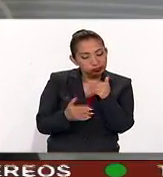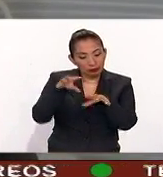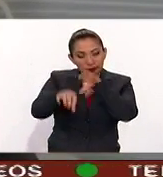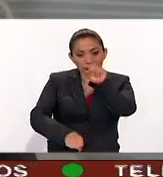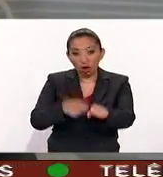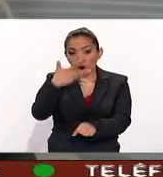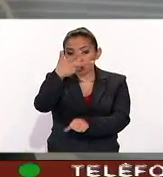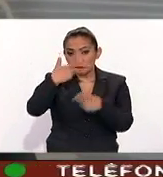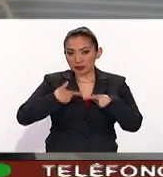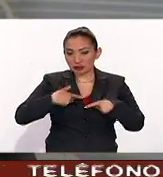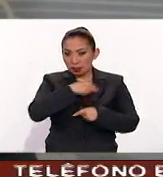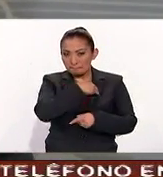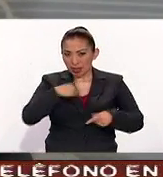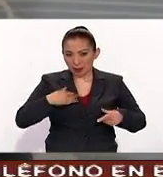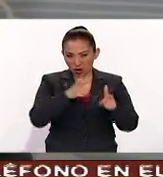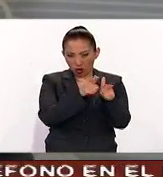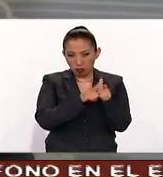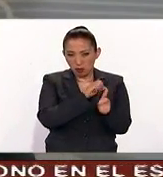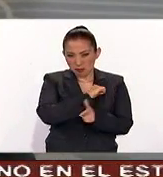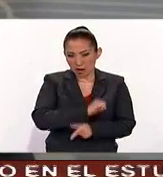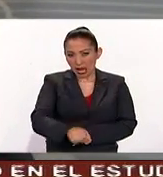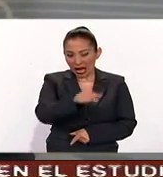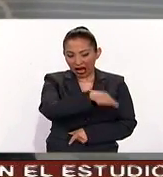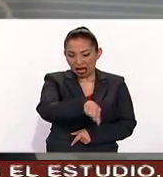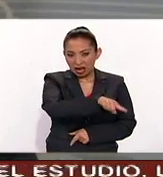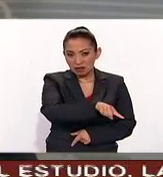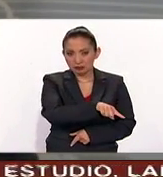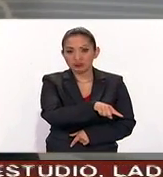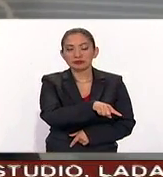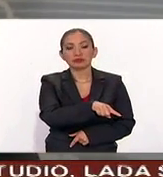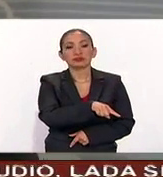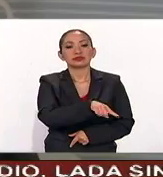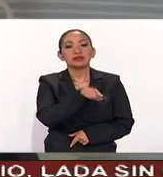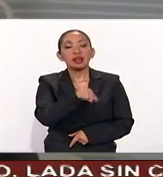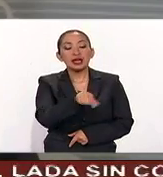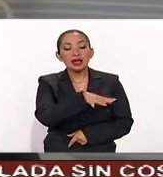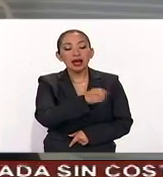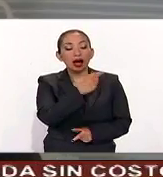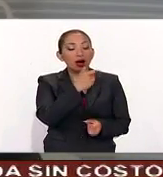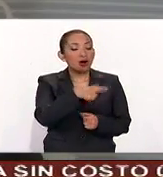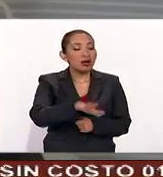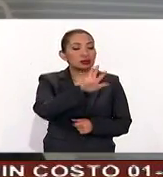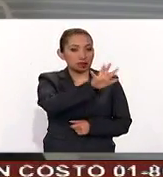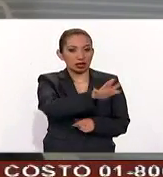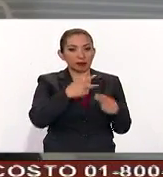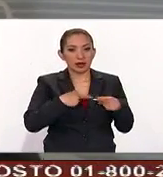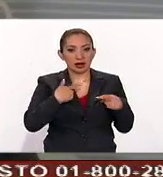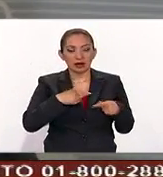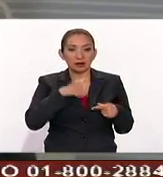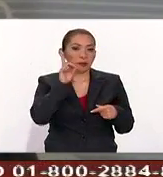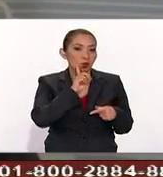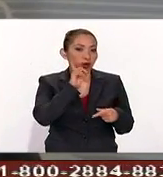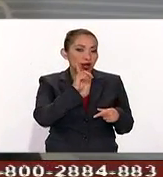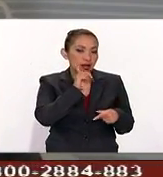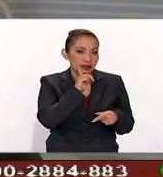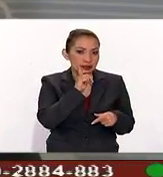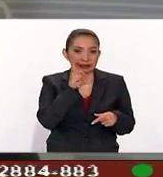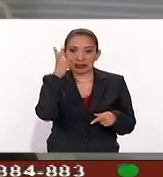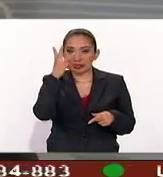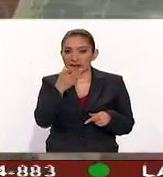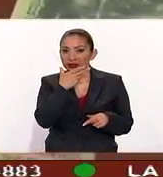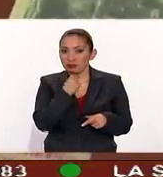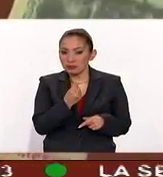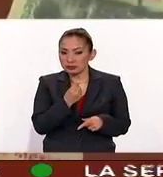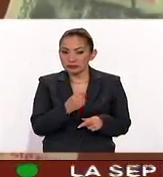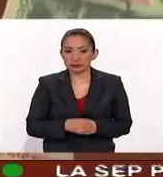detuvo a ocho integrantes de esta organización delictiva, de los cuales son cinco personas del sexo femenino y tres